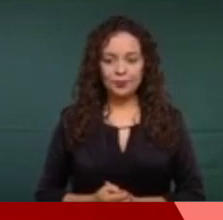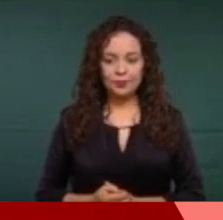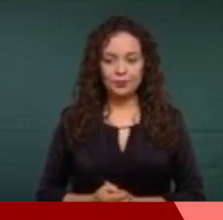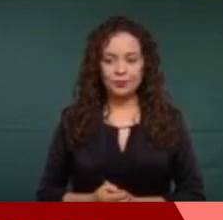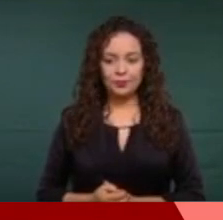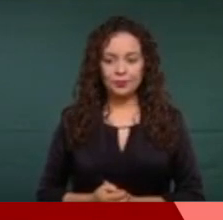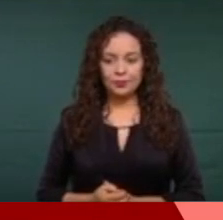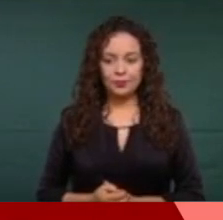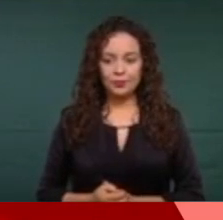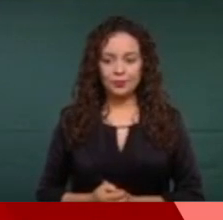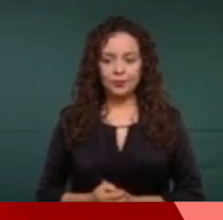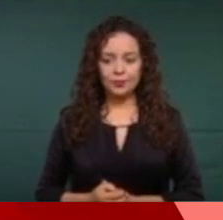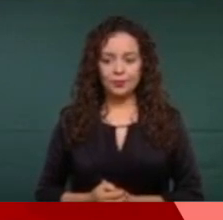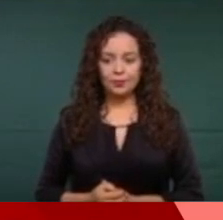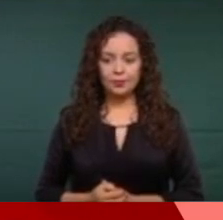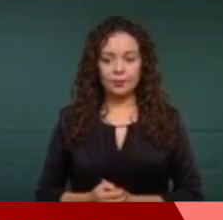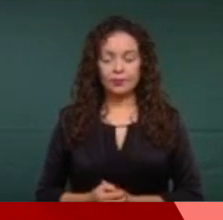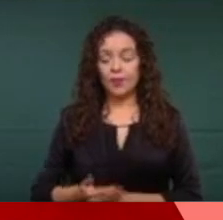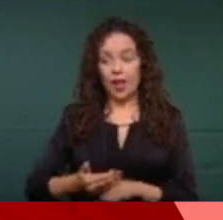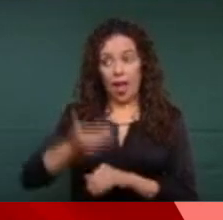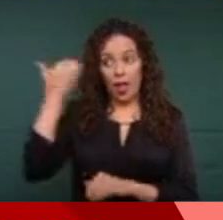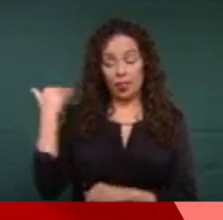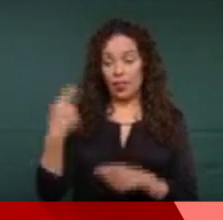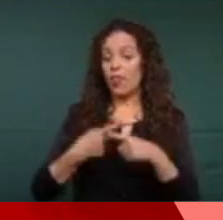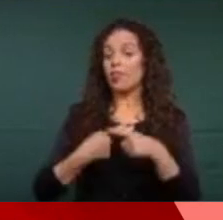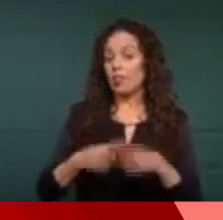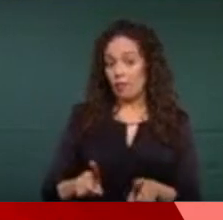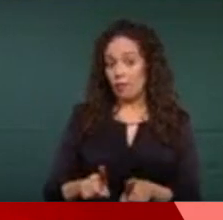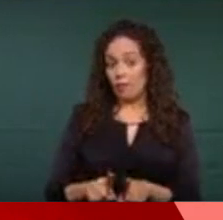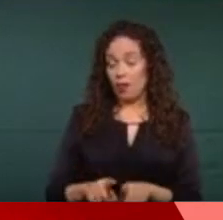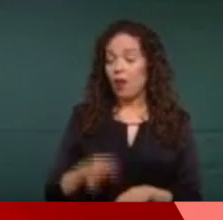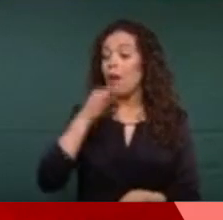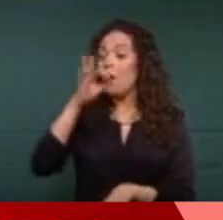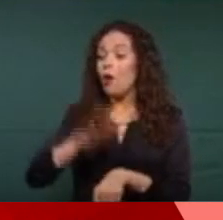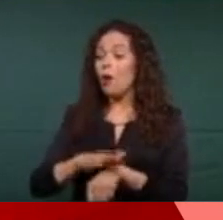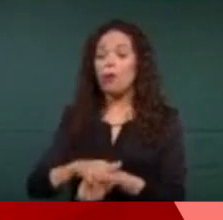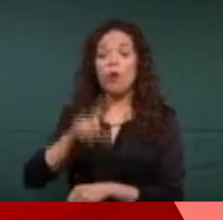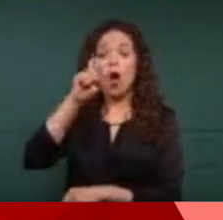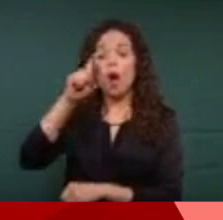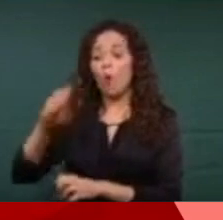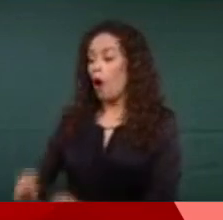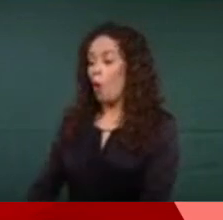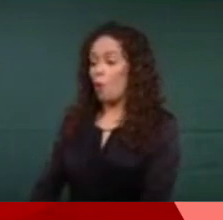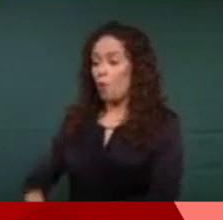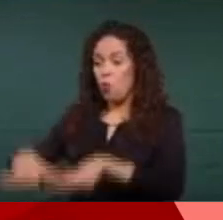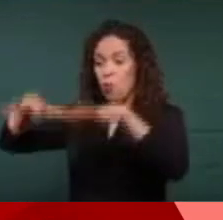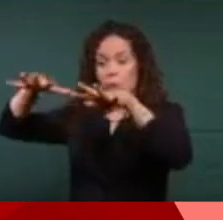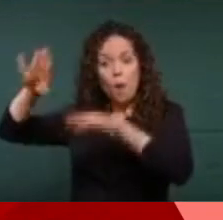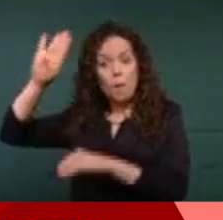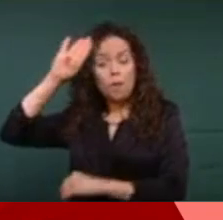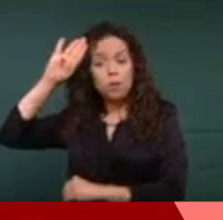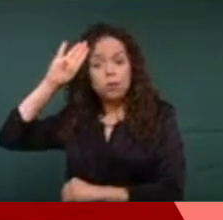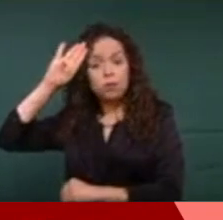Había una inundación o cualquier